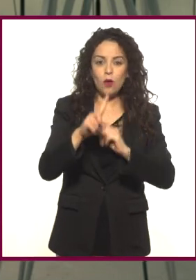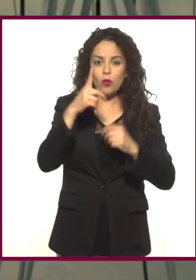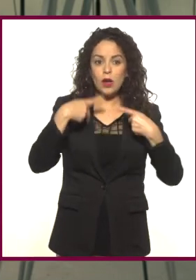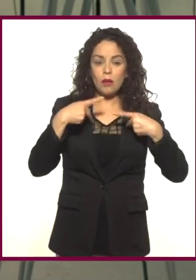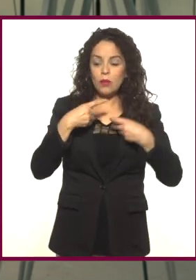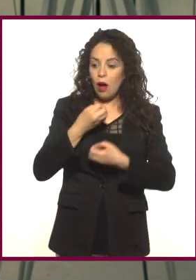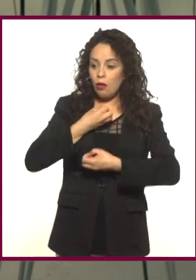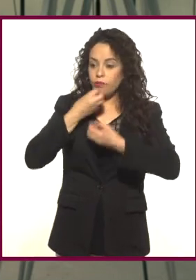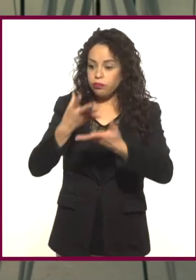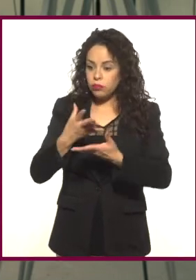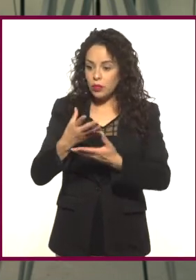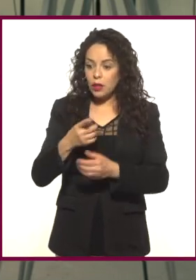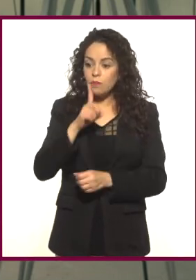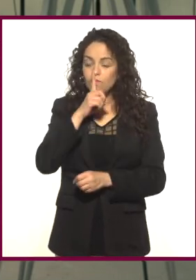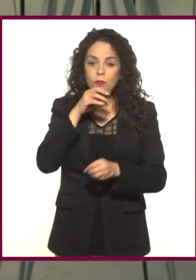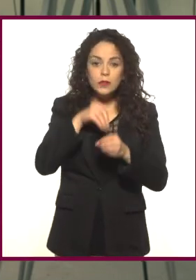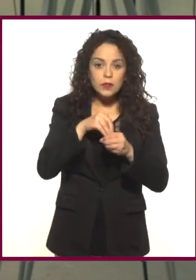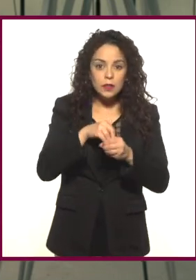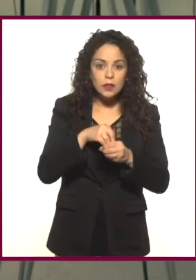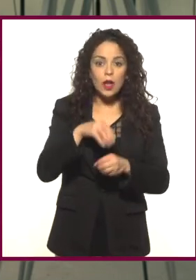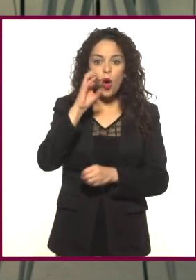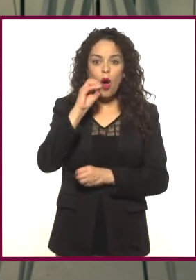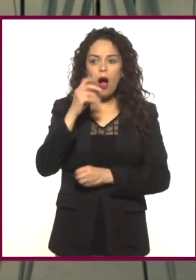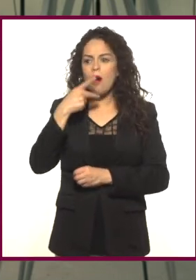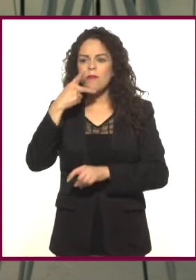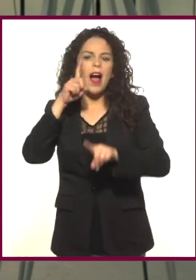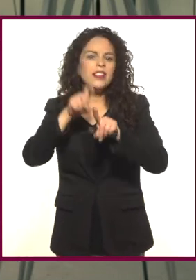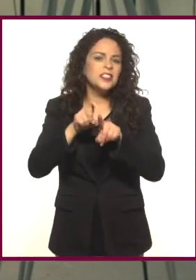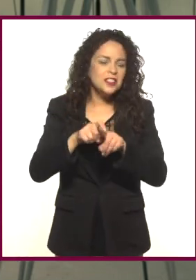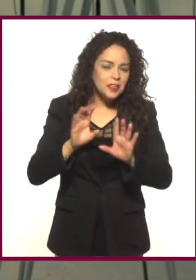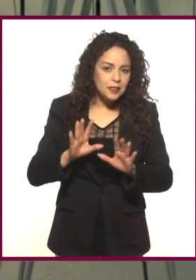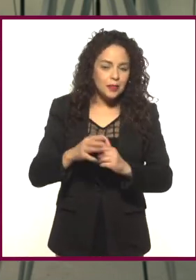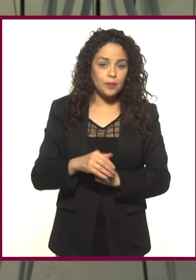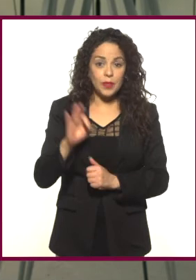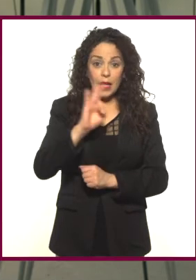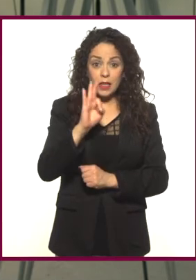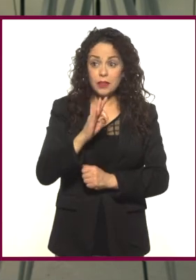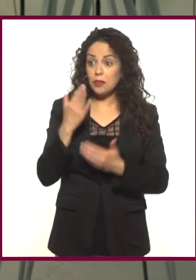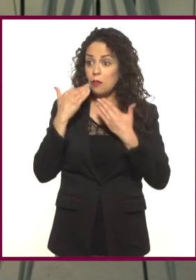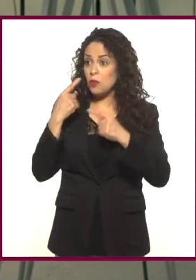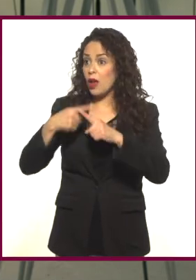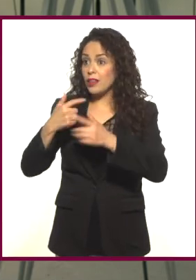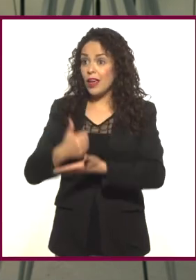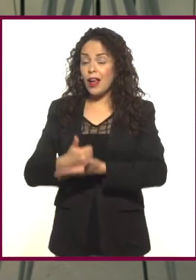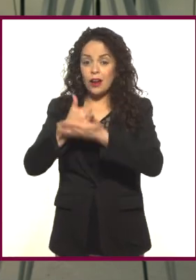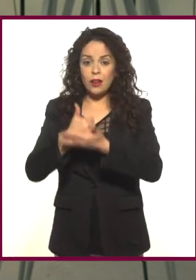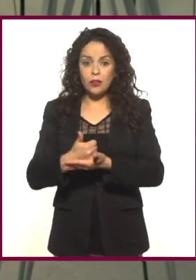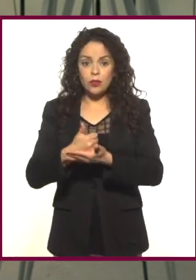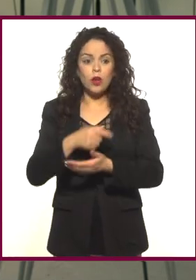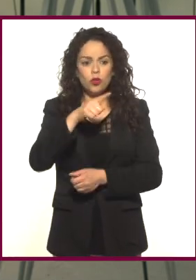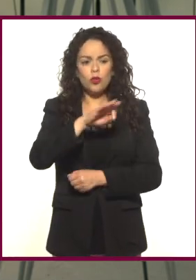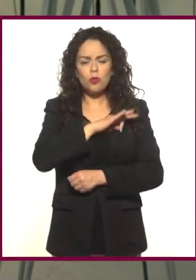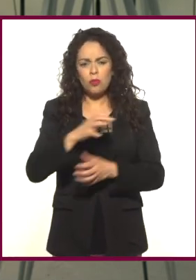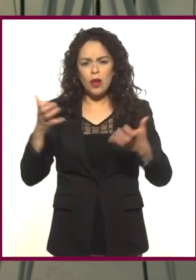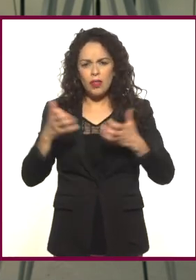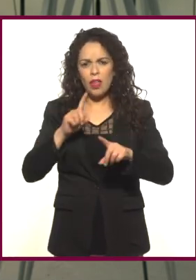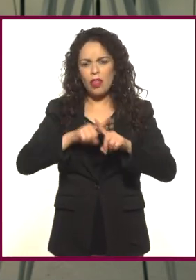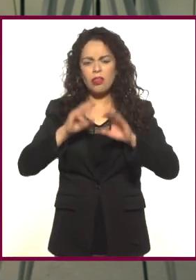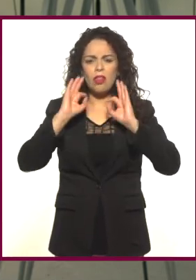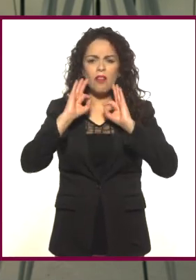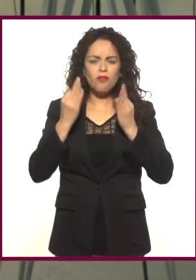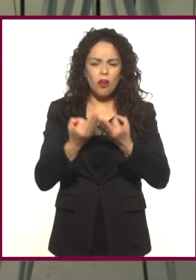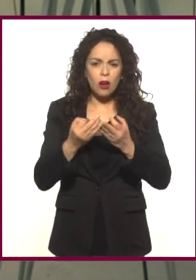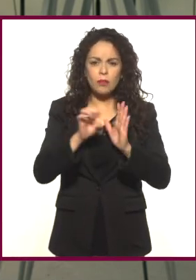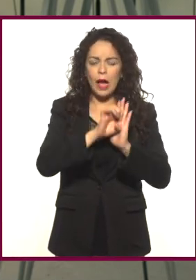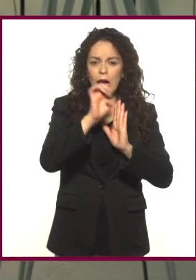está esperando una respuesta, o están contando un chiste. Y si no consigues a alguien que te ayude, puedes resolverlo de otras maneras.